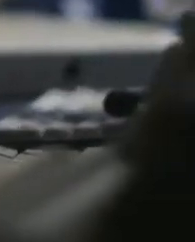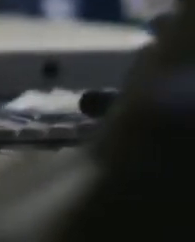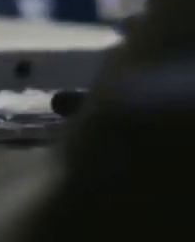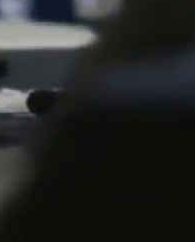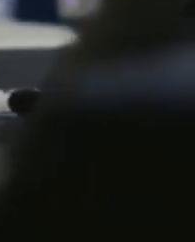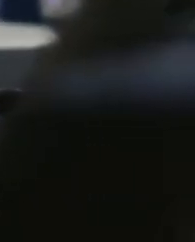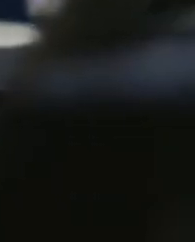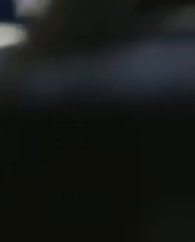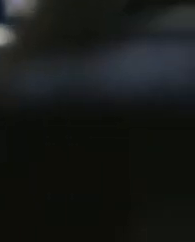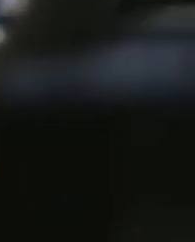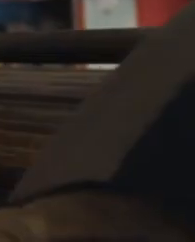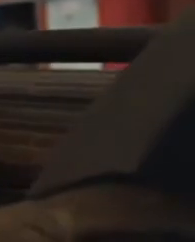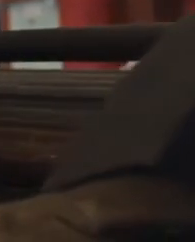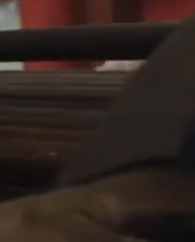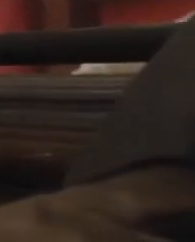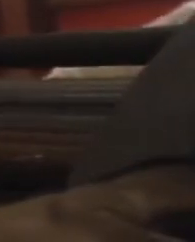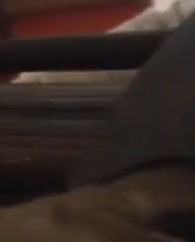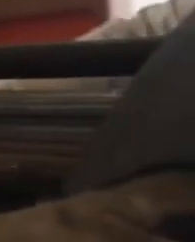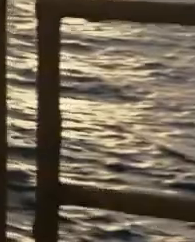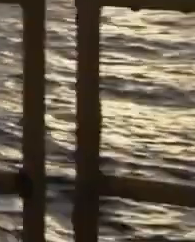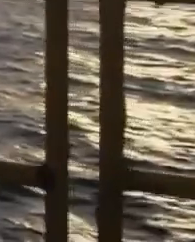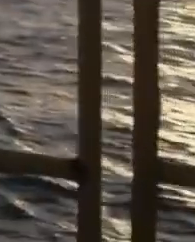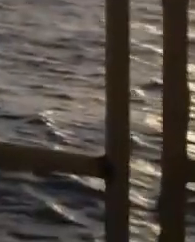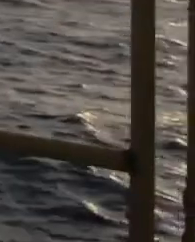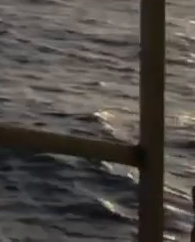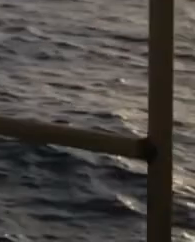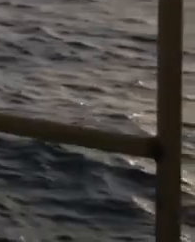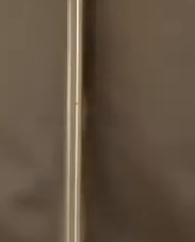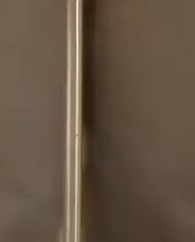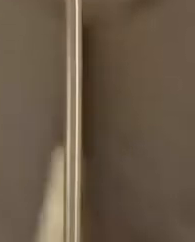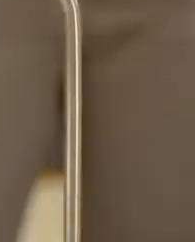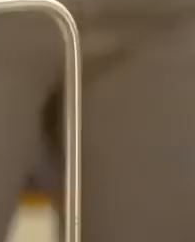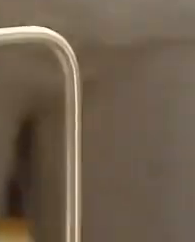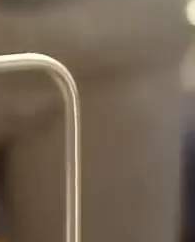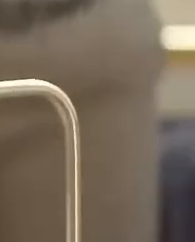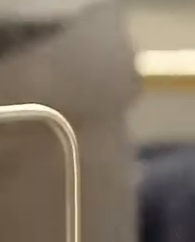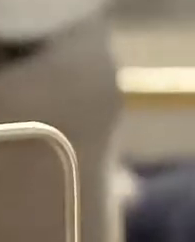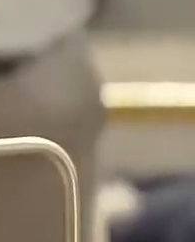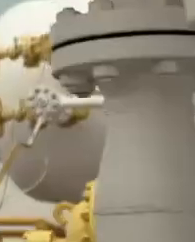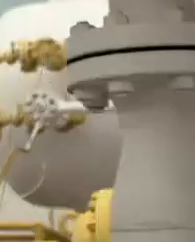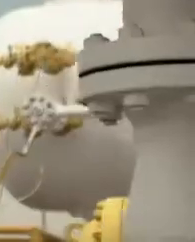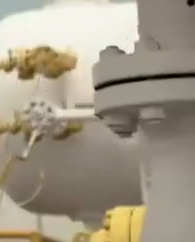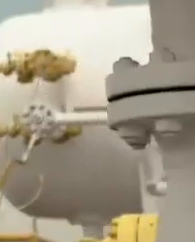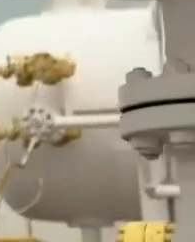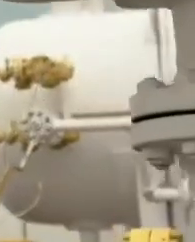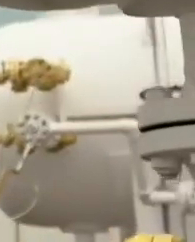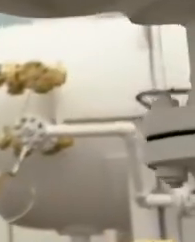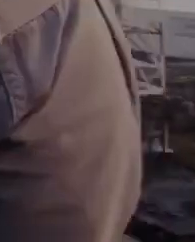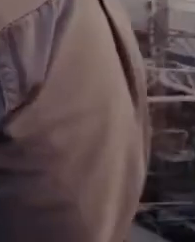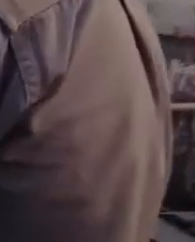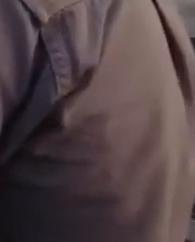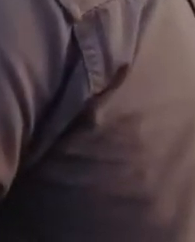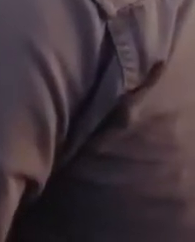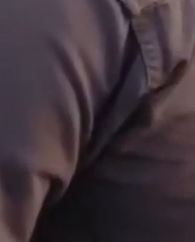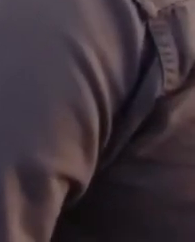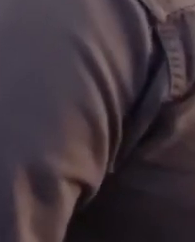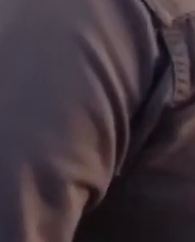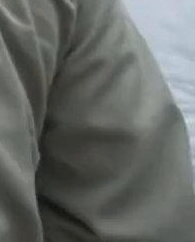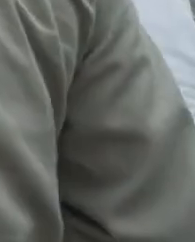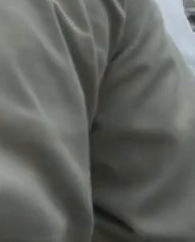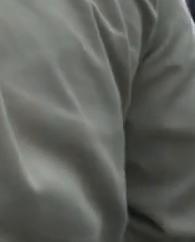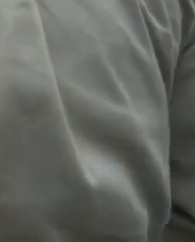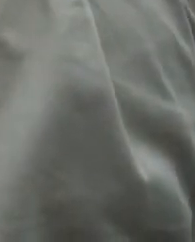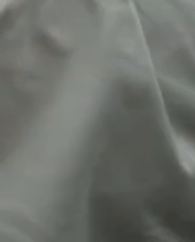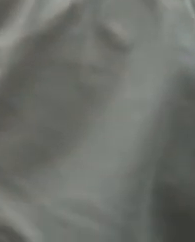la cifra exacta del apoyo fiscal para Pemex, el presidente recordó que la entrega de remanentes al gobierno ya se hizo por al